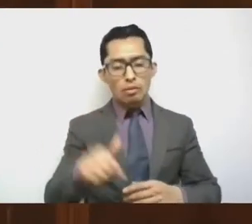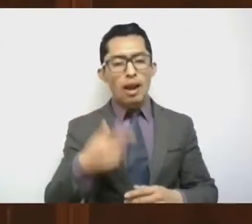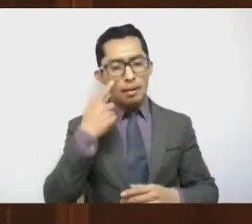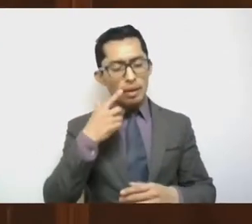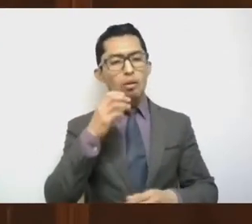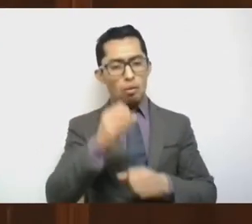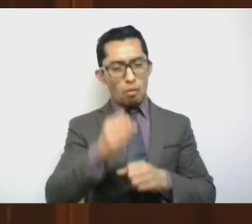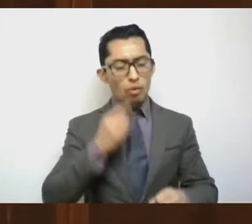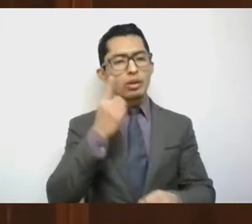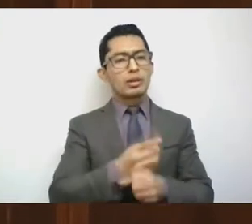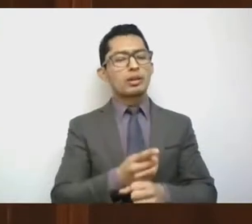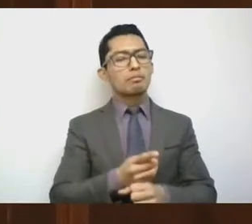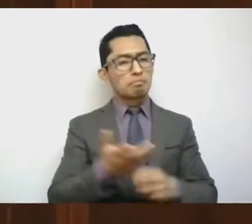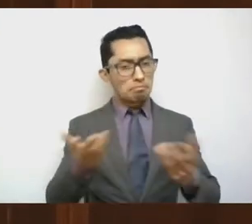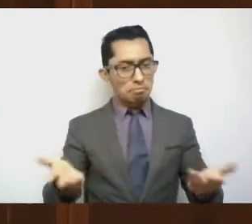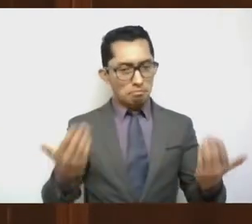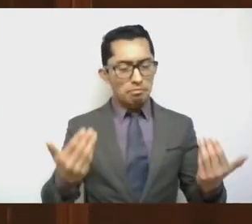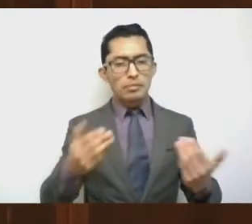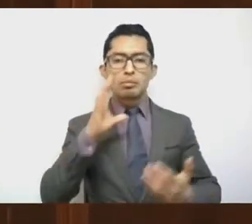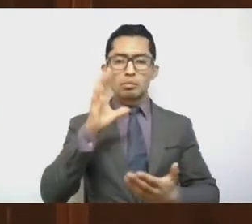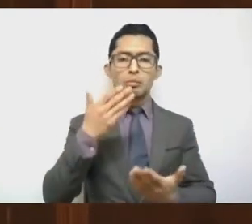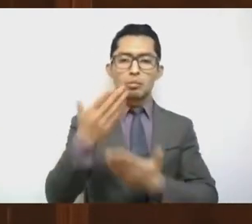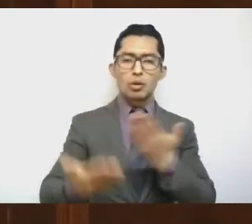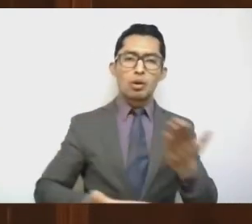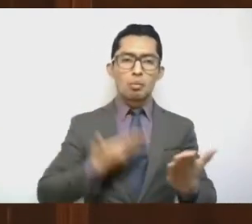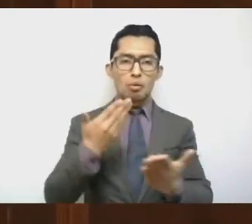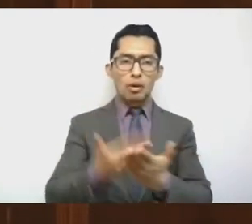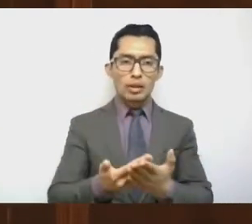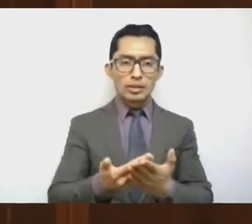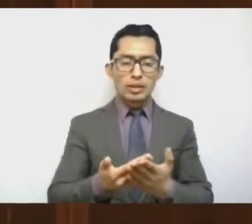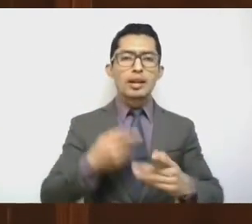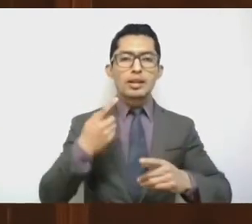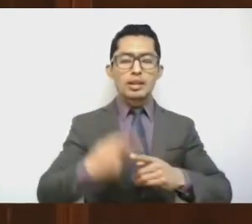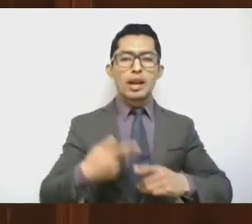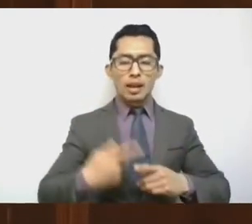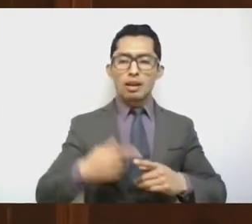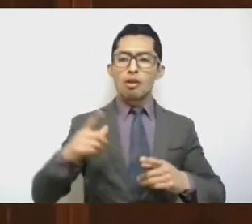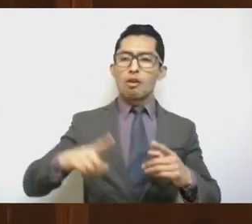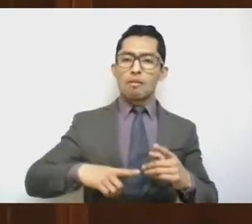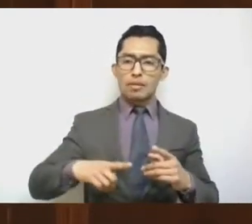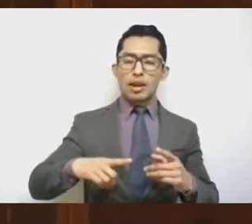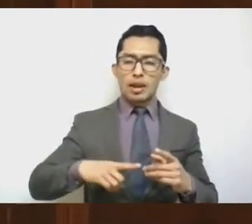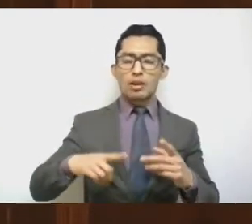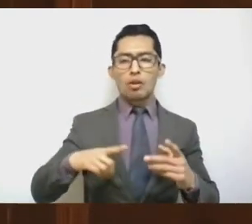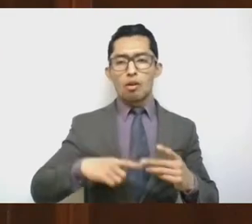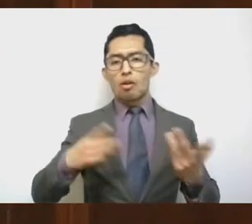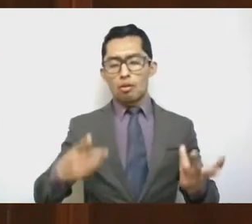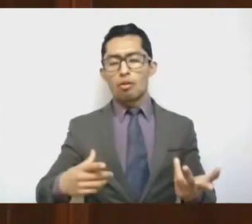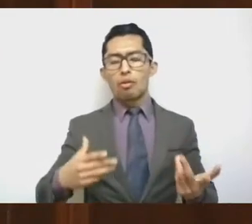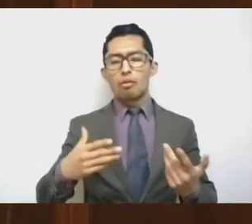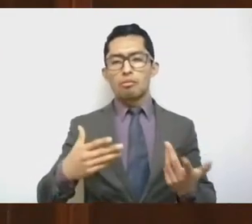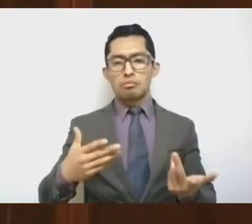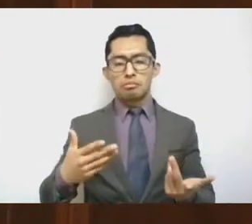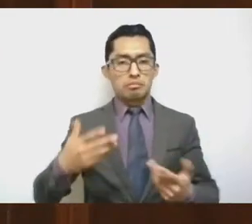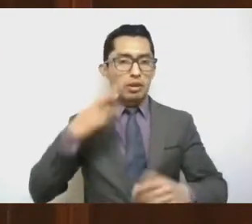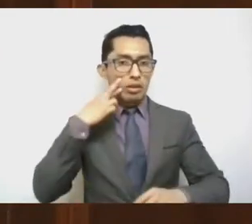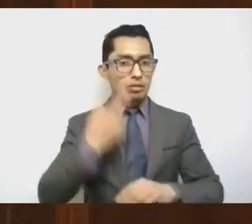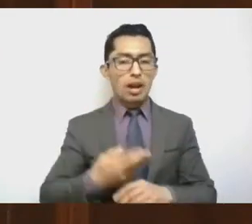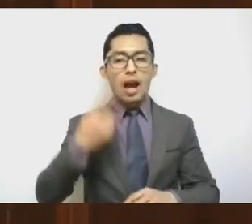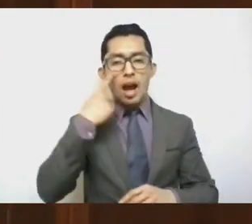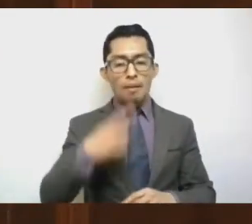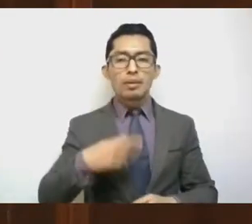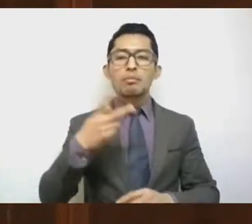de que la propuesta que nos está llegando por parte del Ejecutivo se pueda de alguna manera ventilar